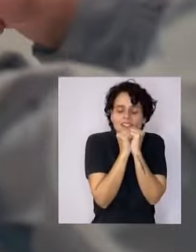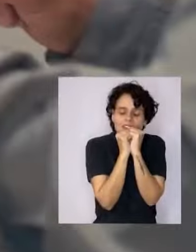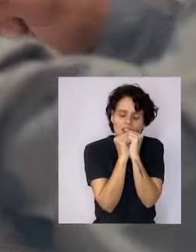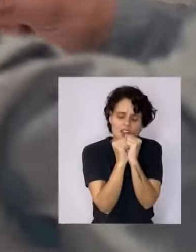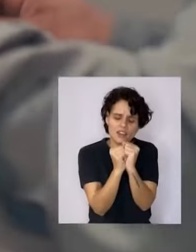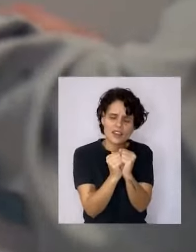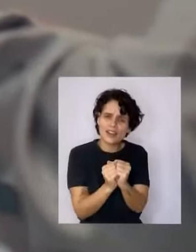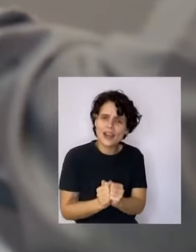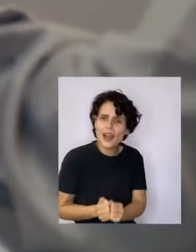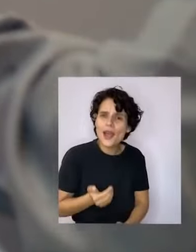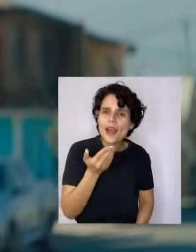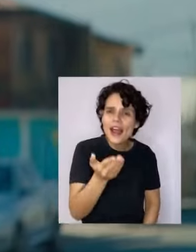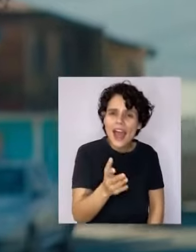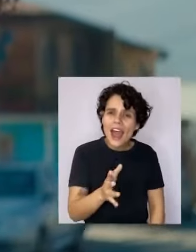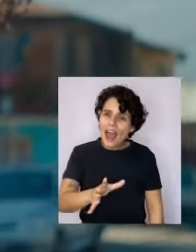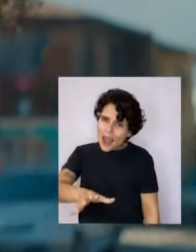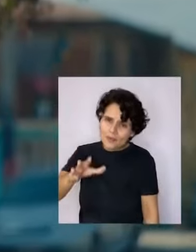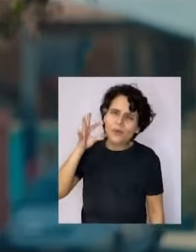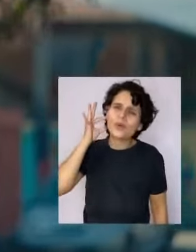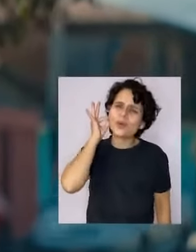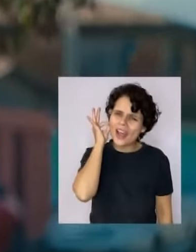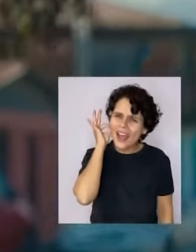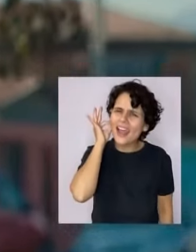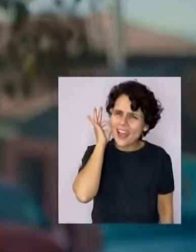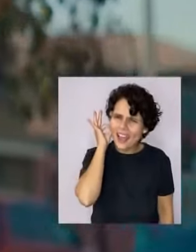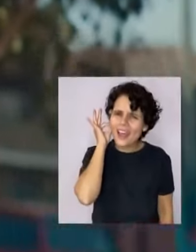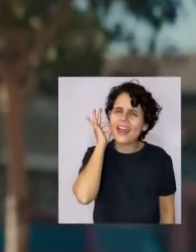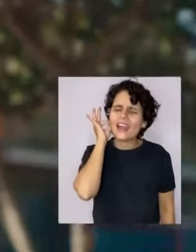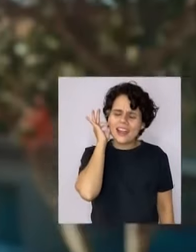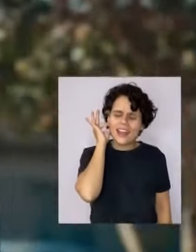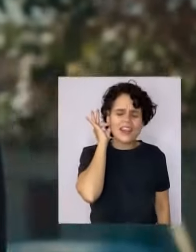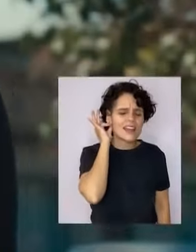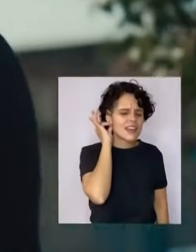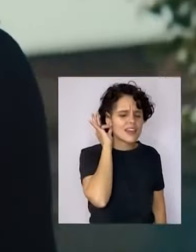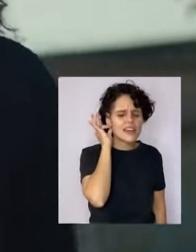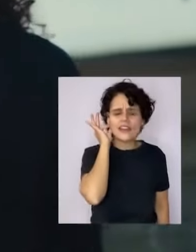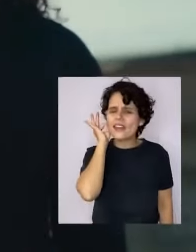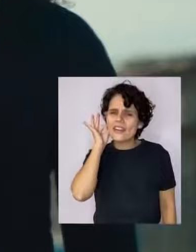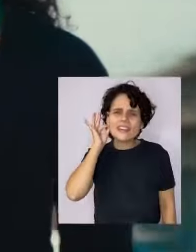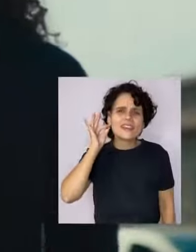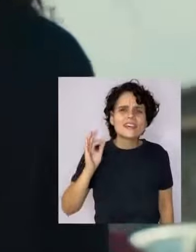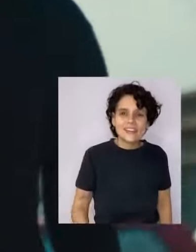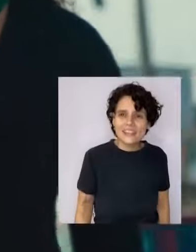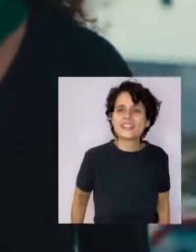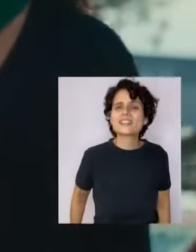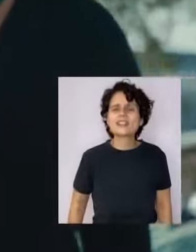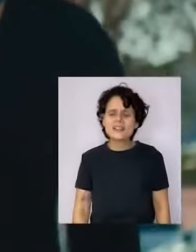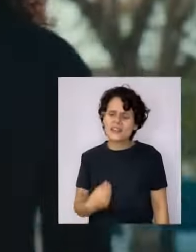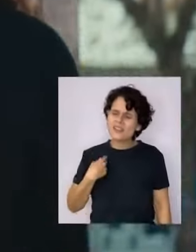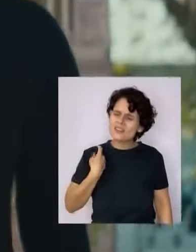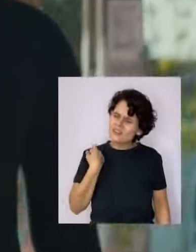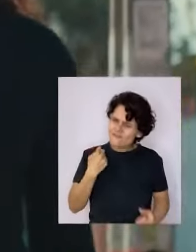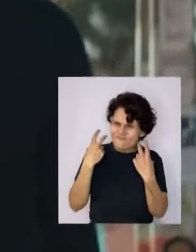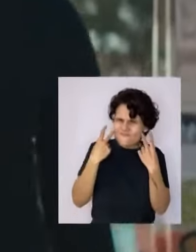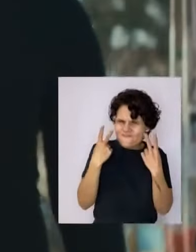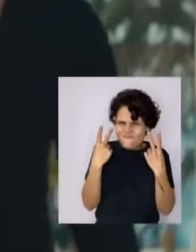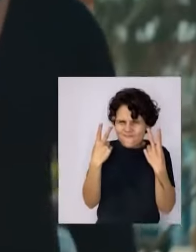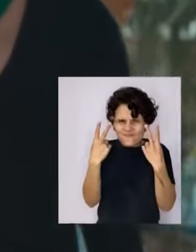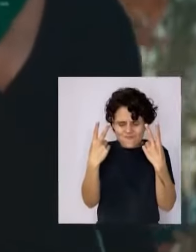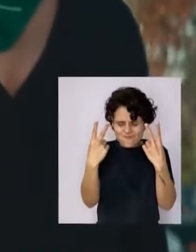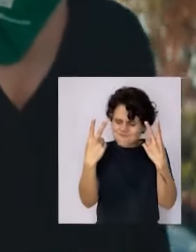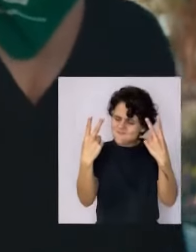Porque la mujer sin miedo